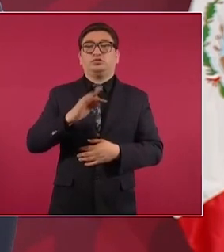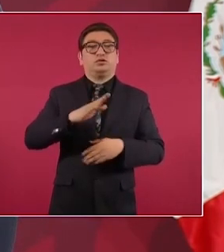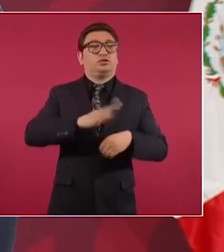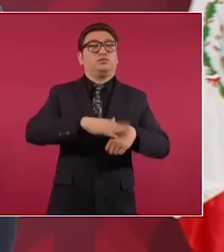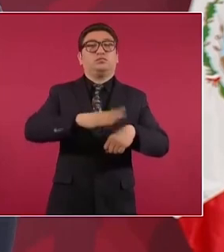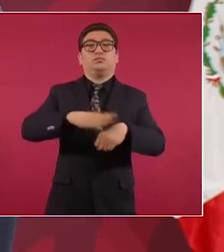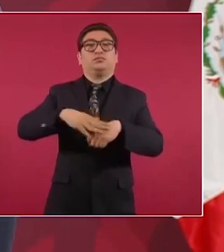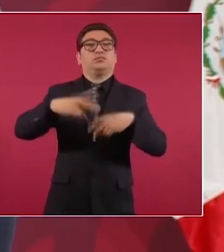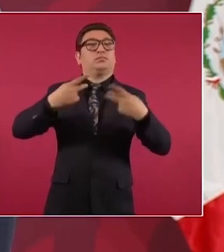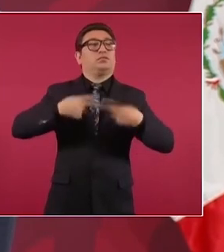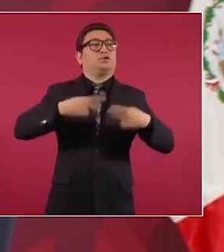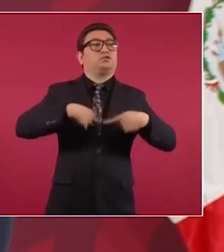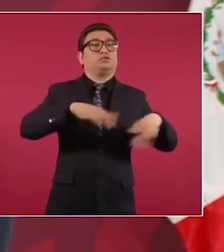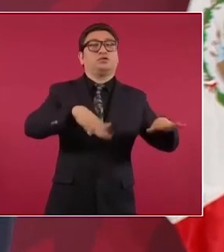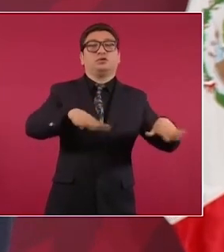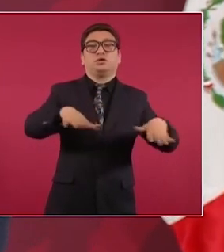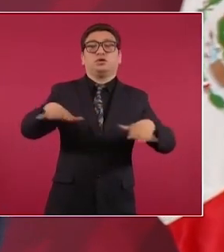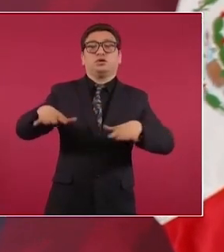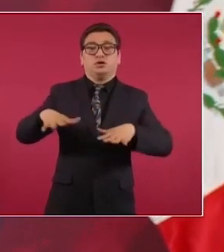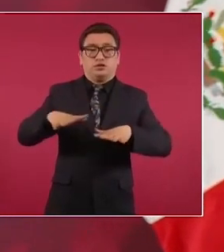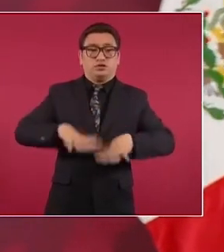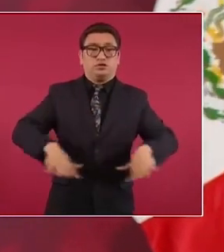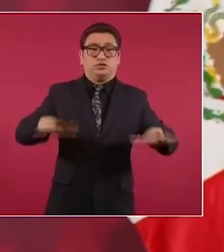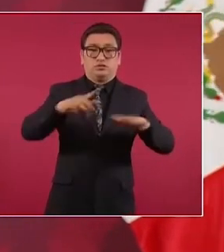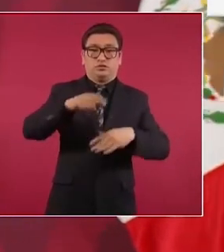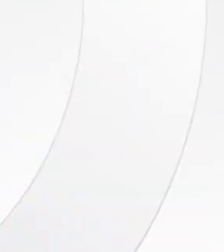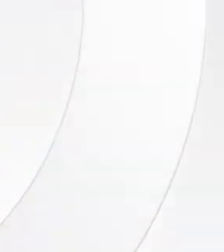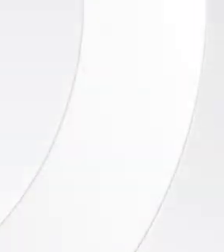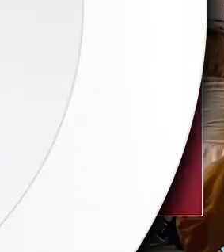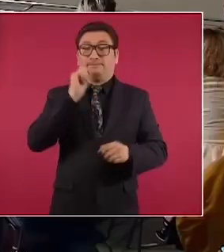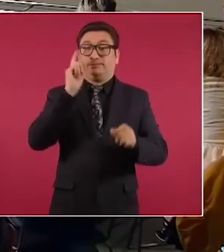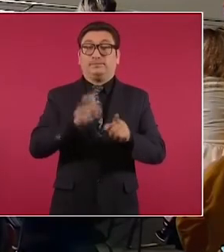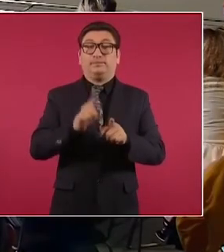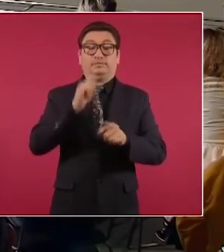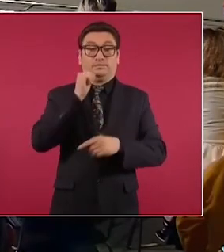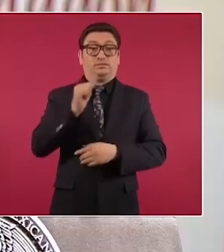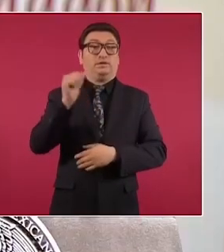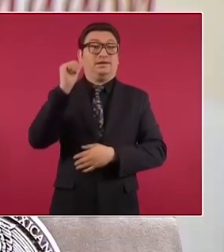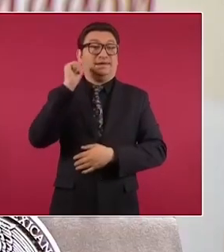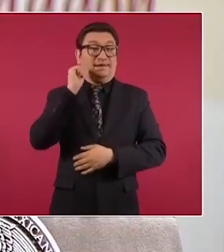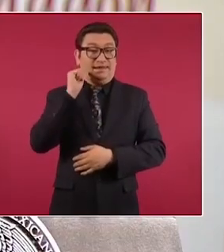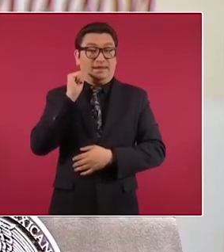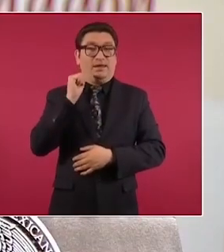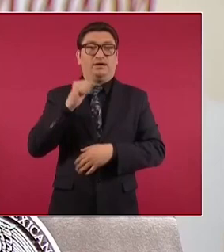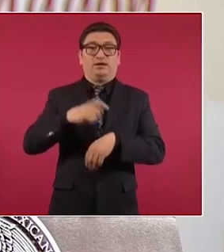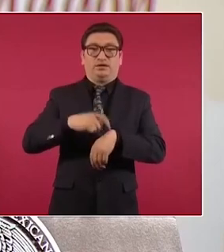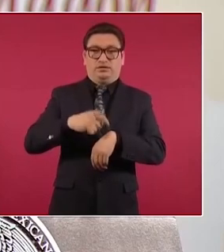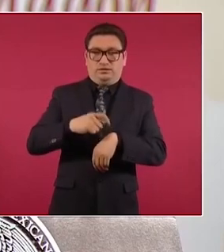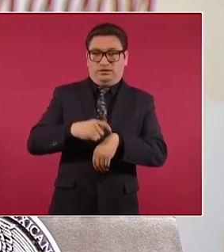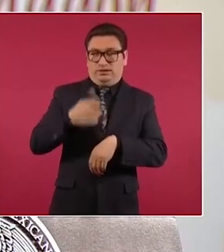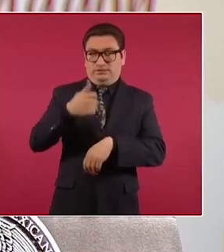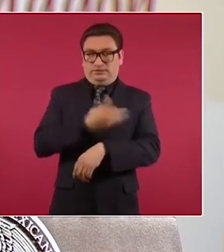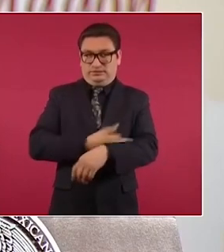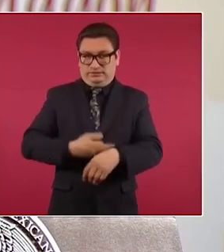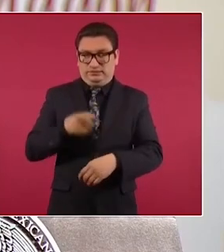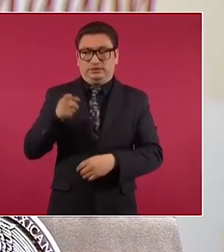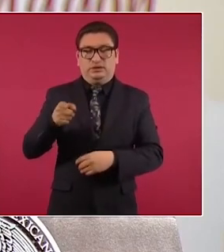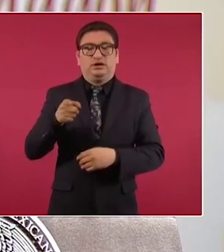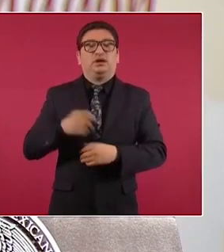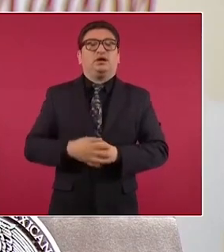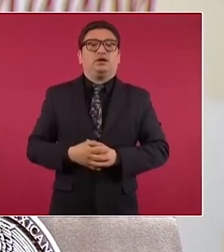gente y le digo a los adultos mayores el día de ayer a las 18 horas se